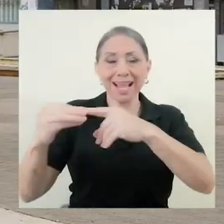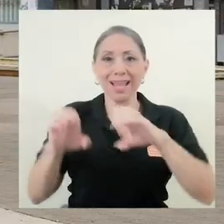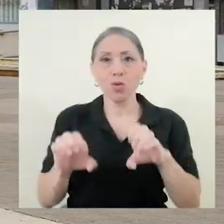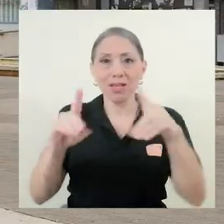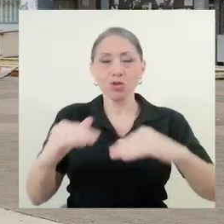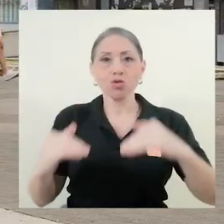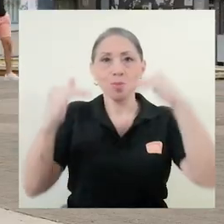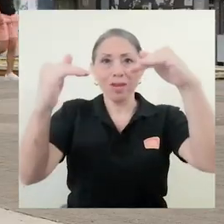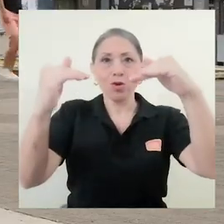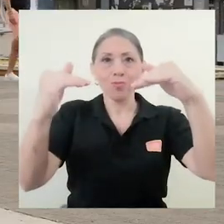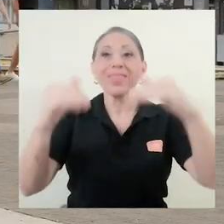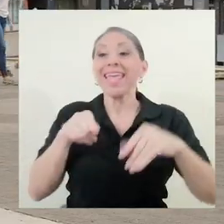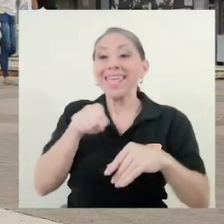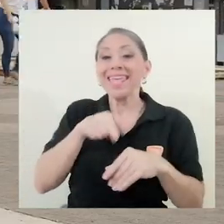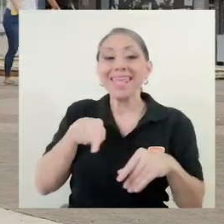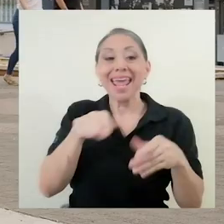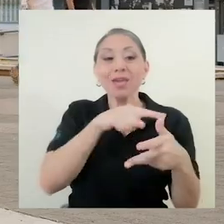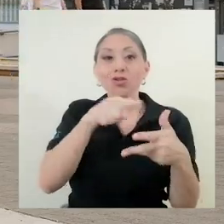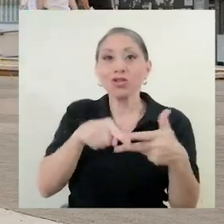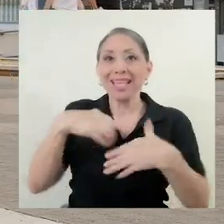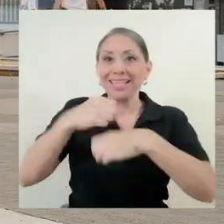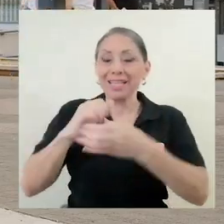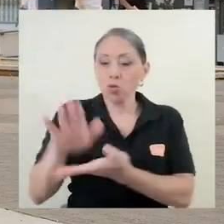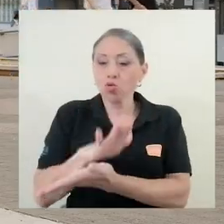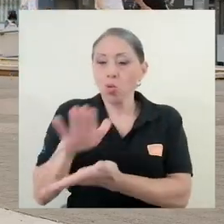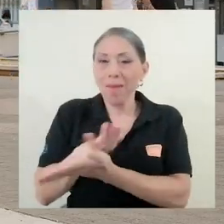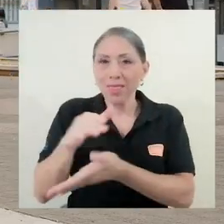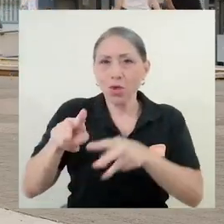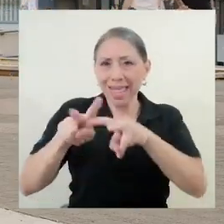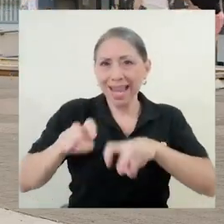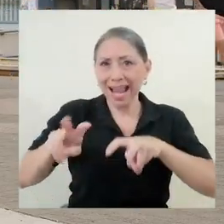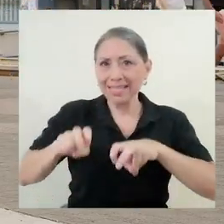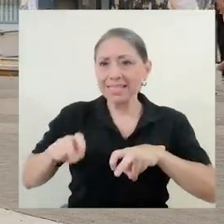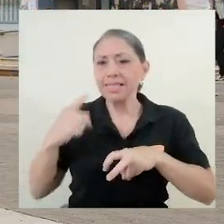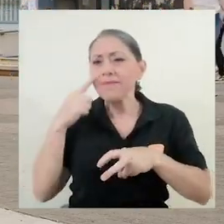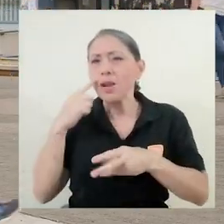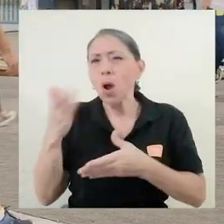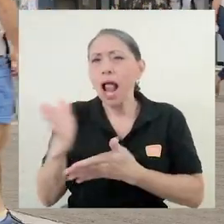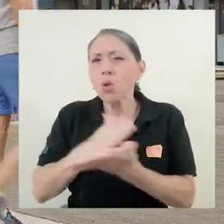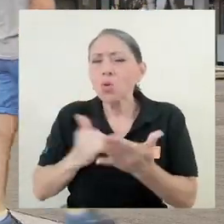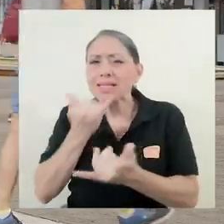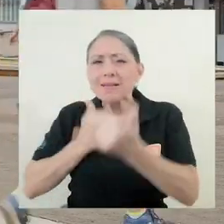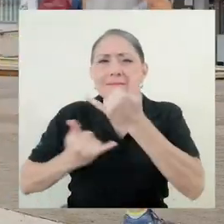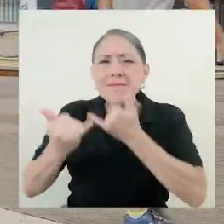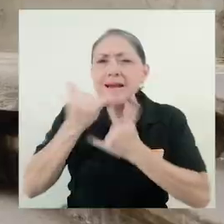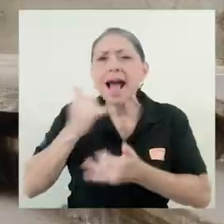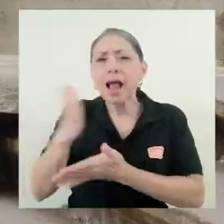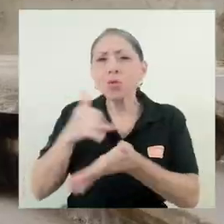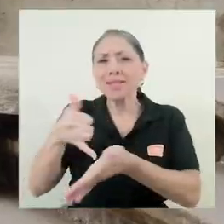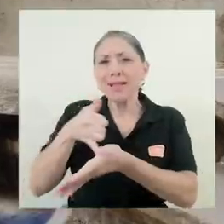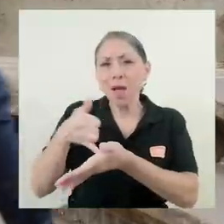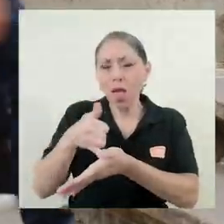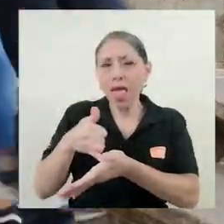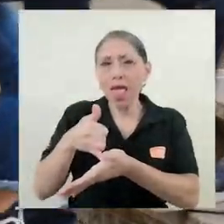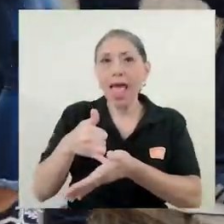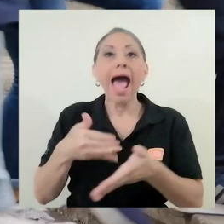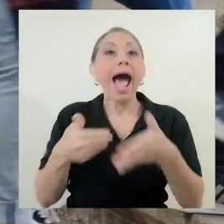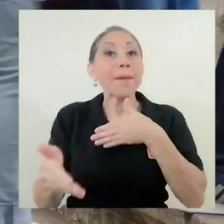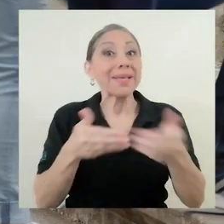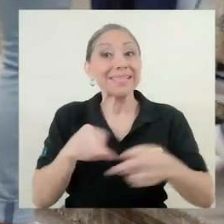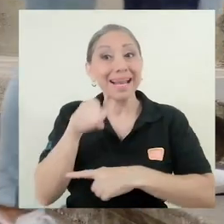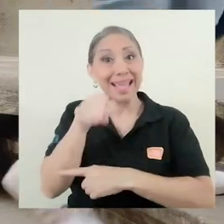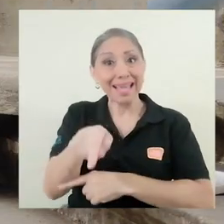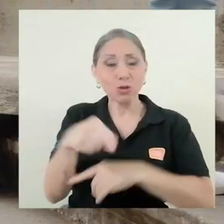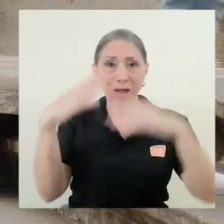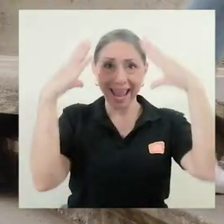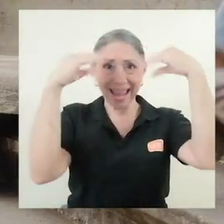creó un documento de análisis en donde se señalaron falencias y algunos errores en datos. Pese a los señalamientos,